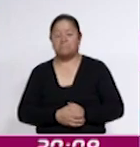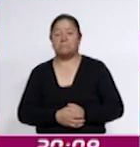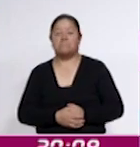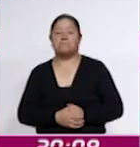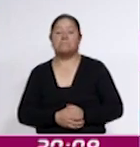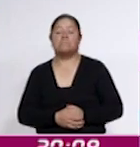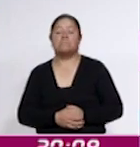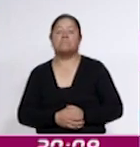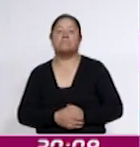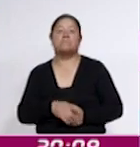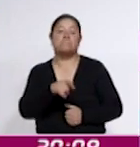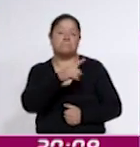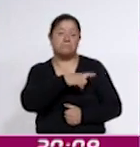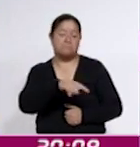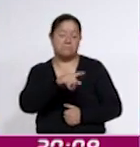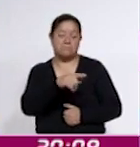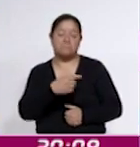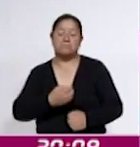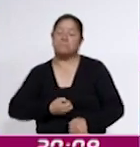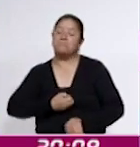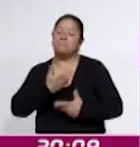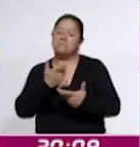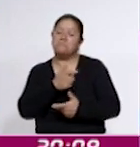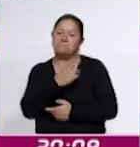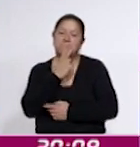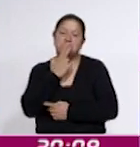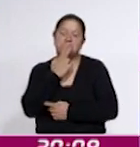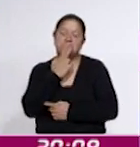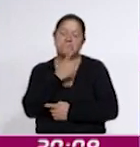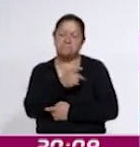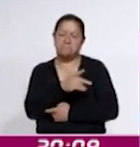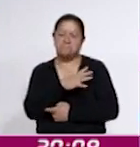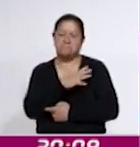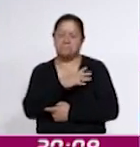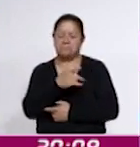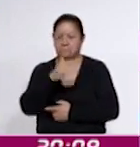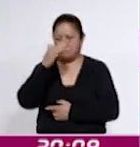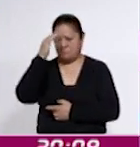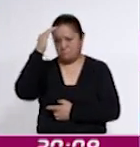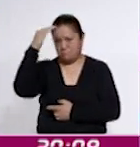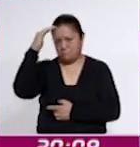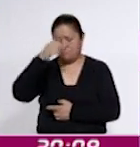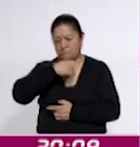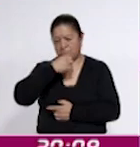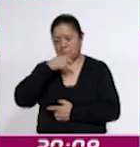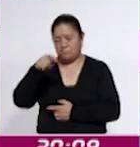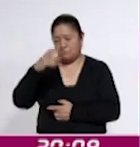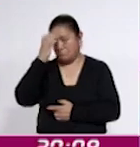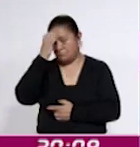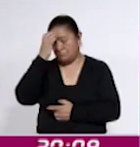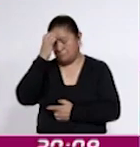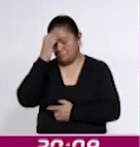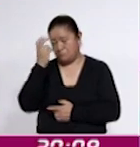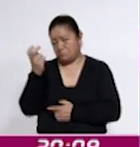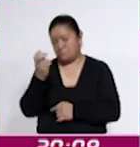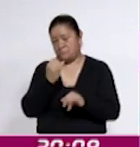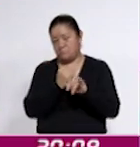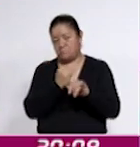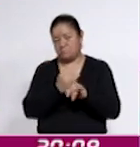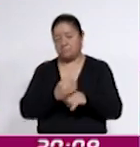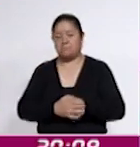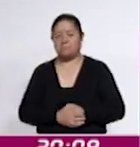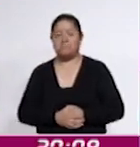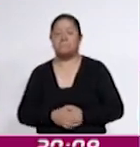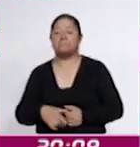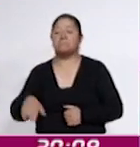precisamente se expresaron respecto a la utilidad que tiene para la población adulta el conocer estas herramientas digitales, pues les